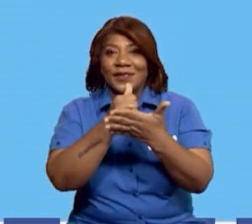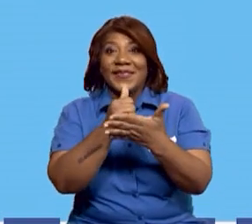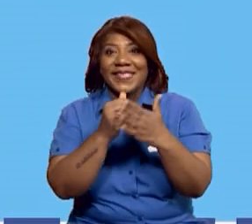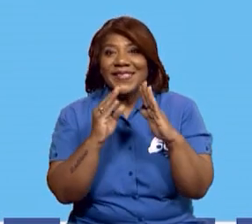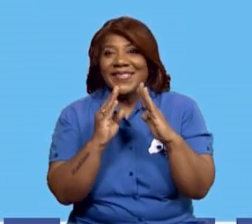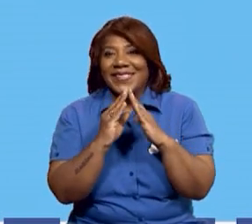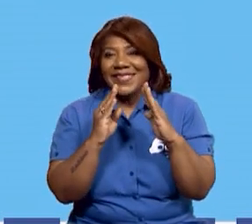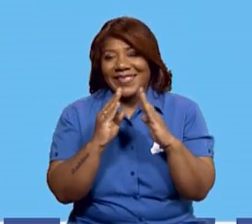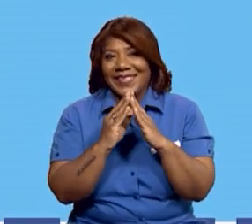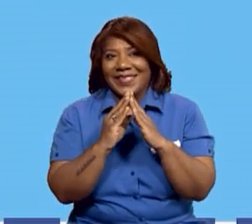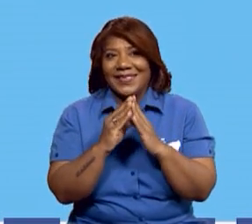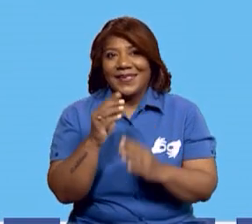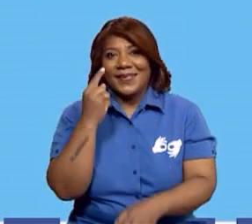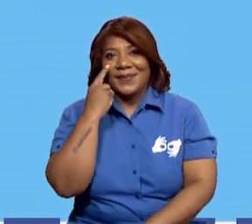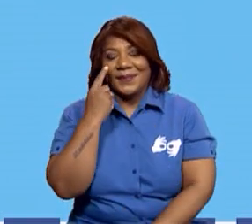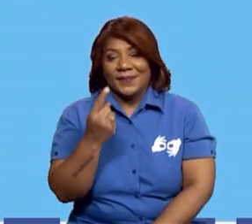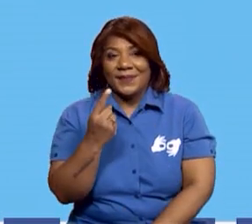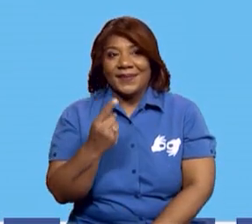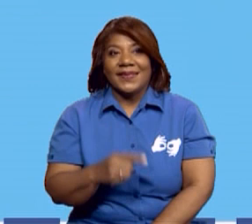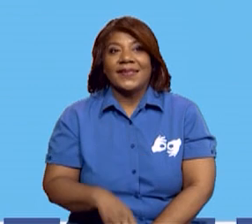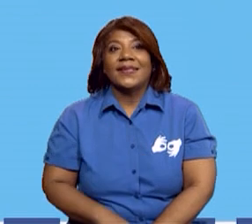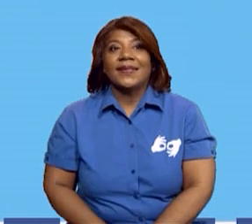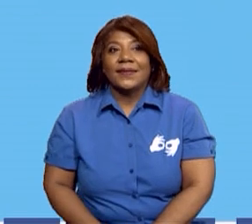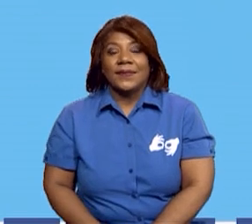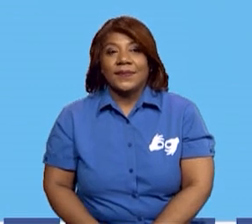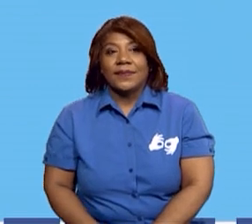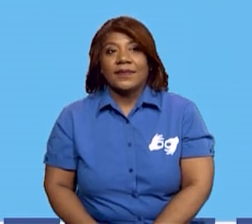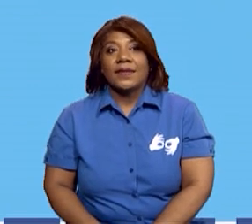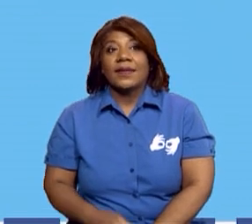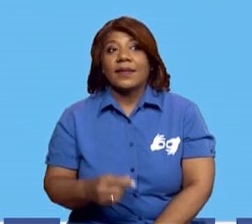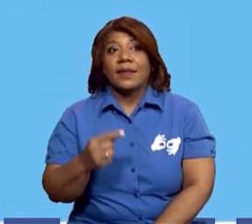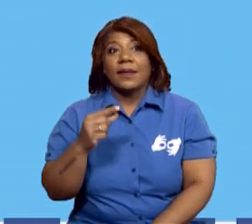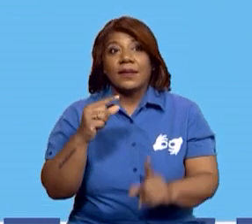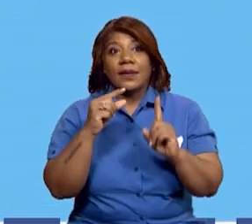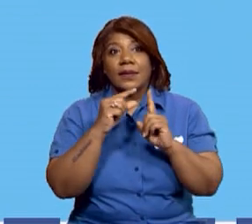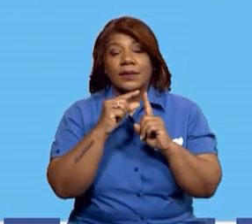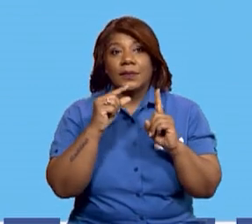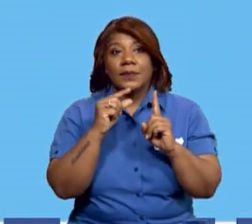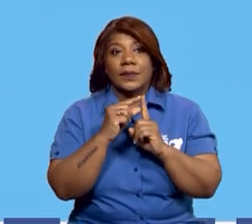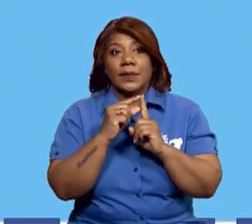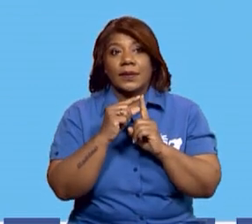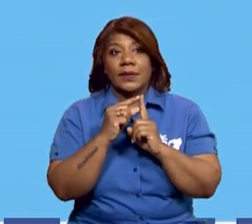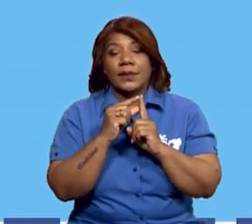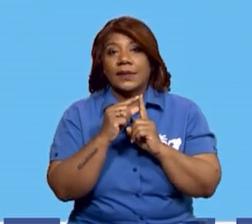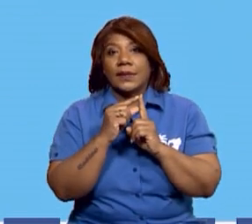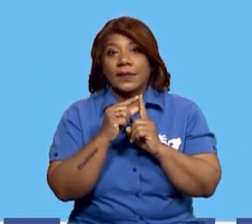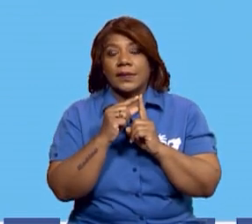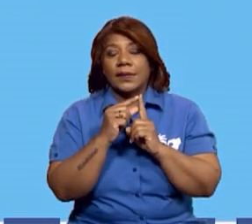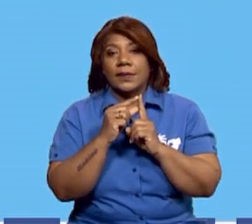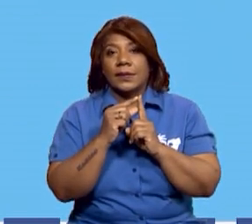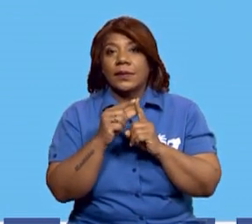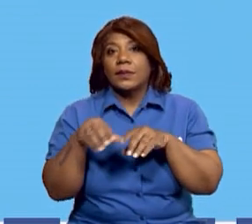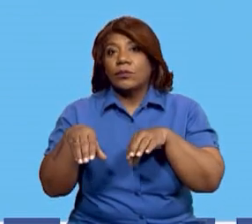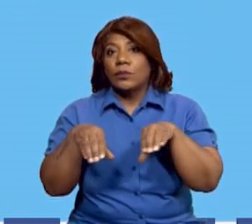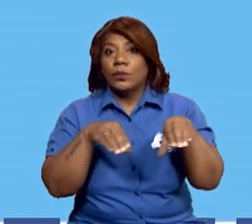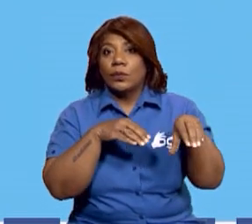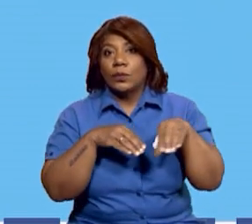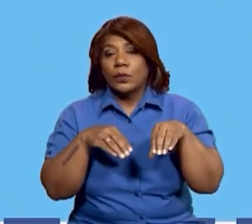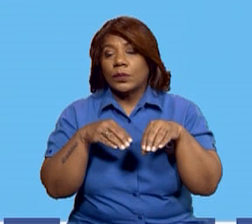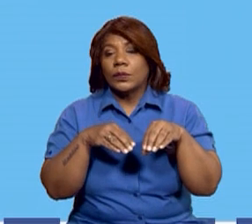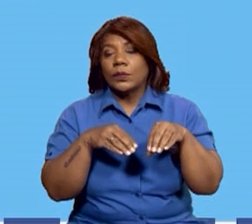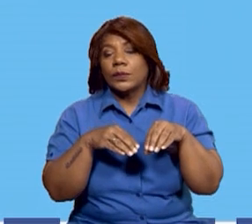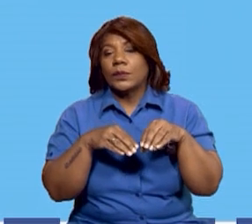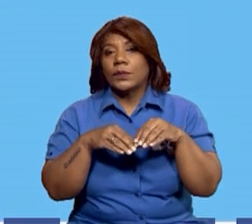¿Listo? Muy bien, aquí vas a poder ver algunas actividades de esos sectores de la economía.